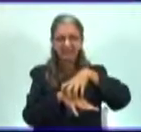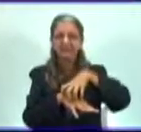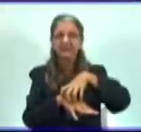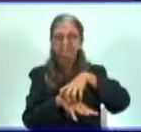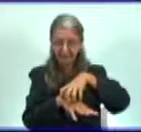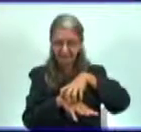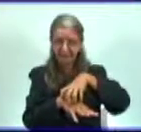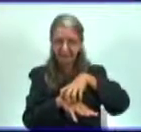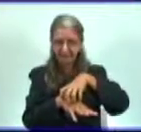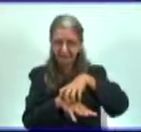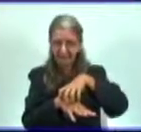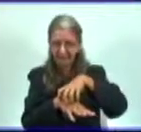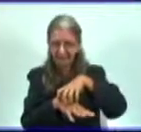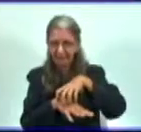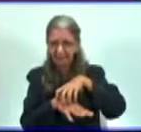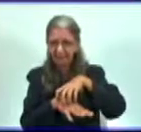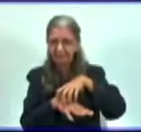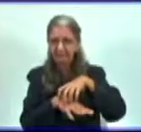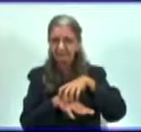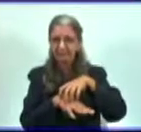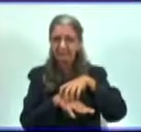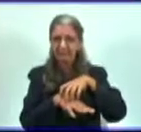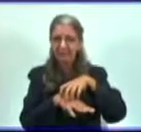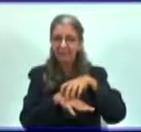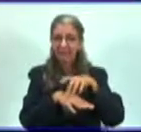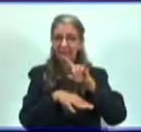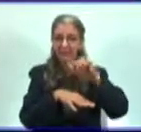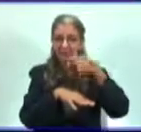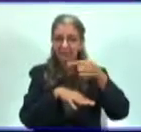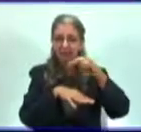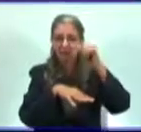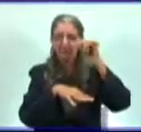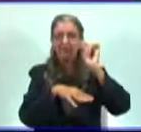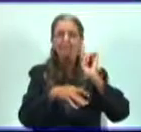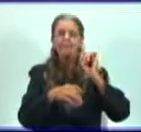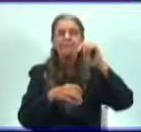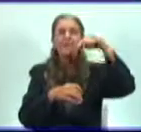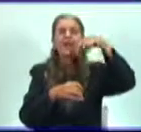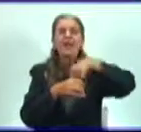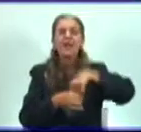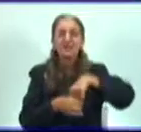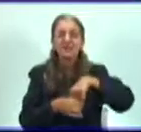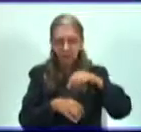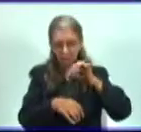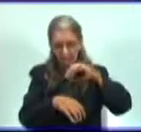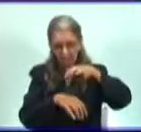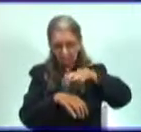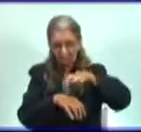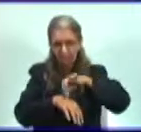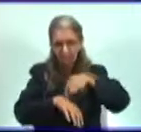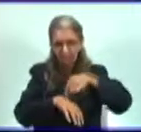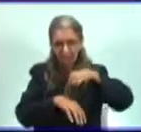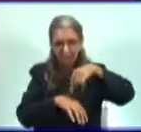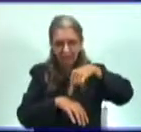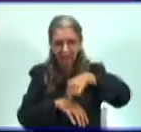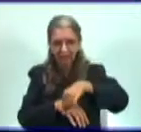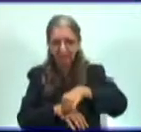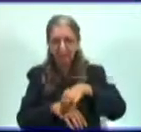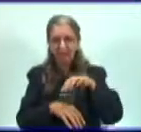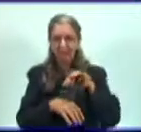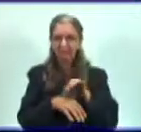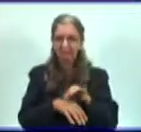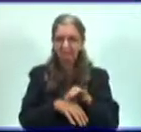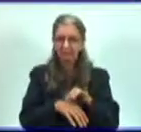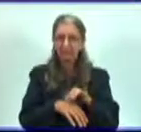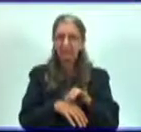membrana citoplasmática, va a utilizar dentro de la membrana